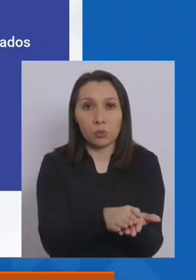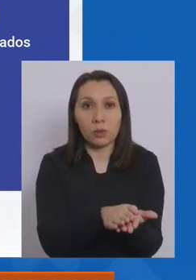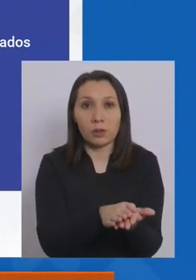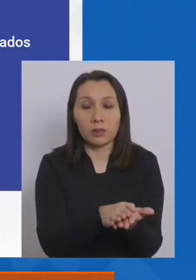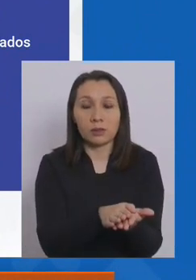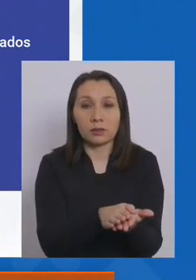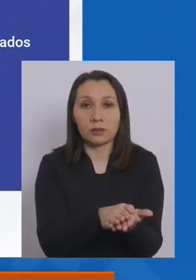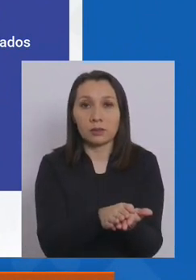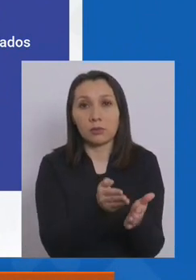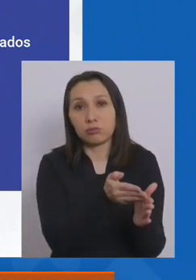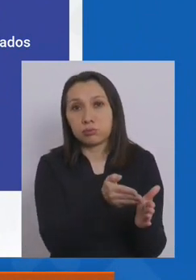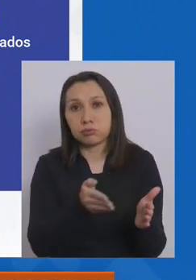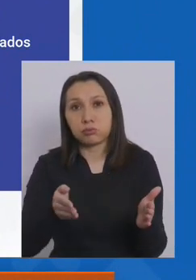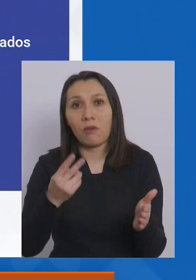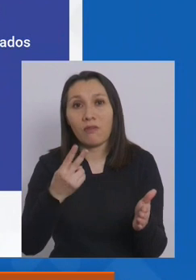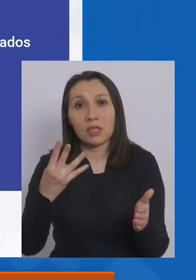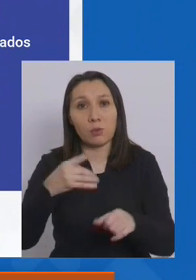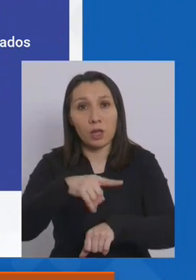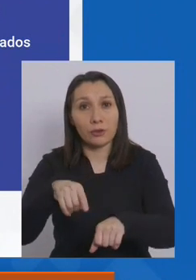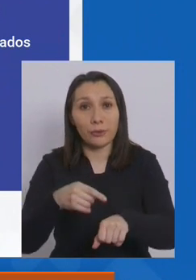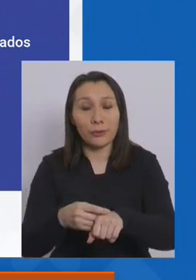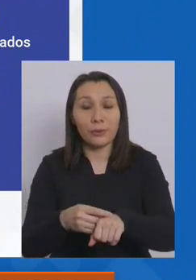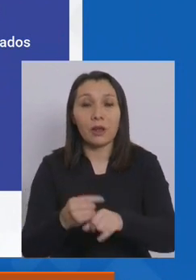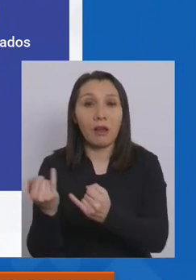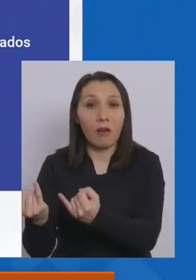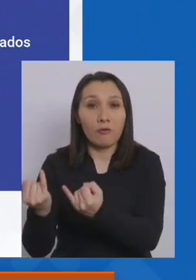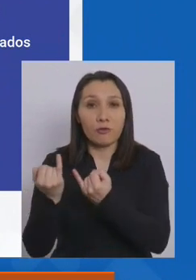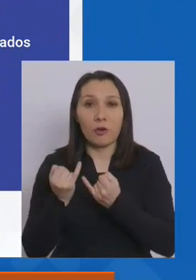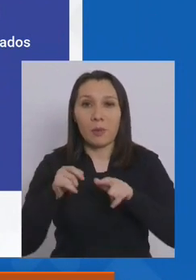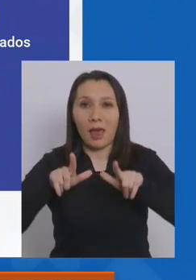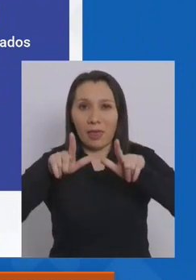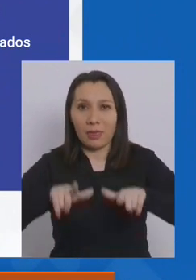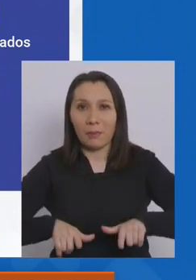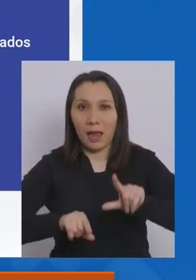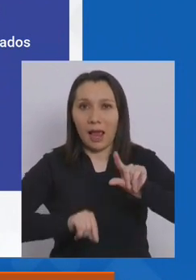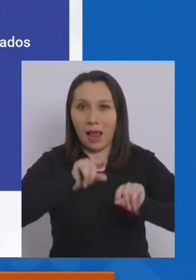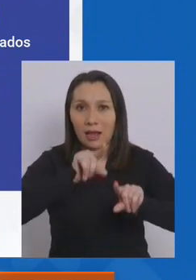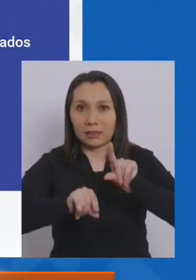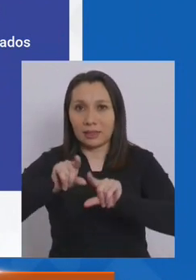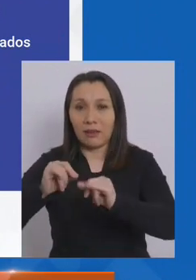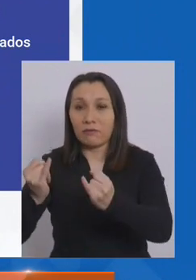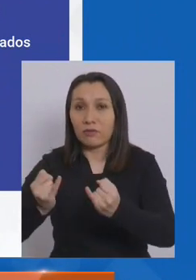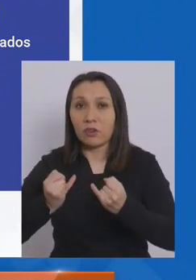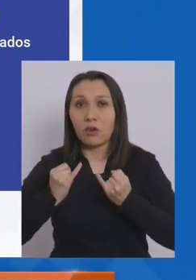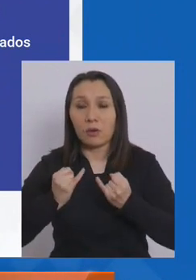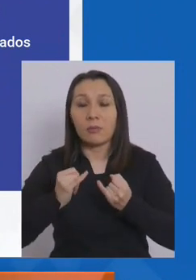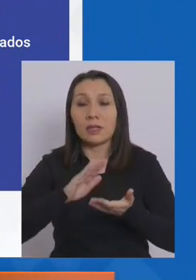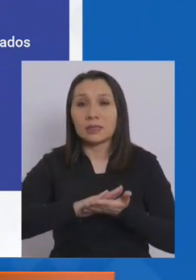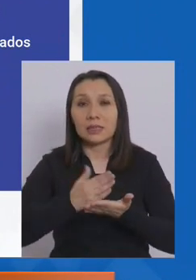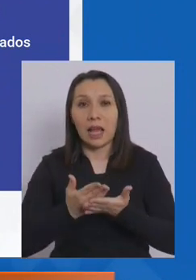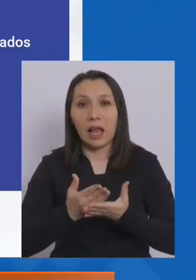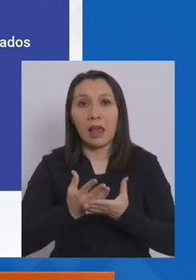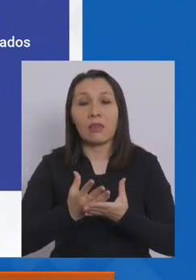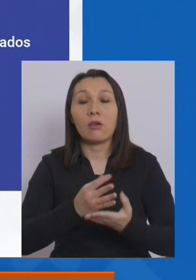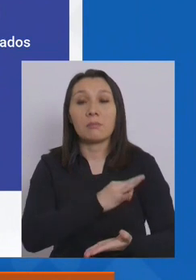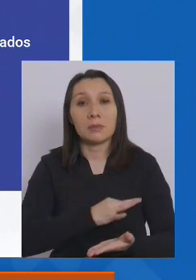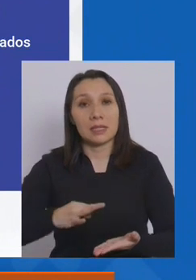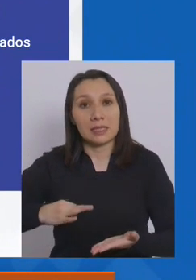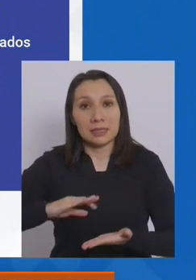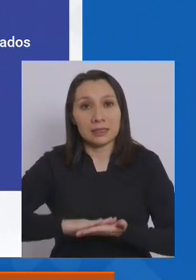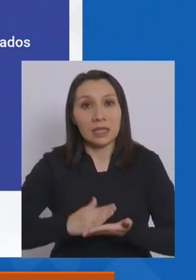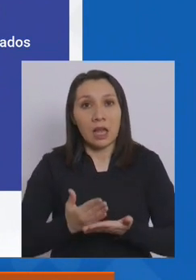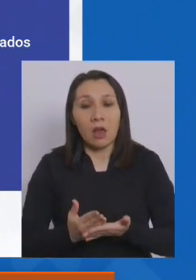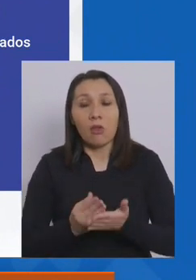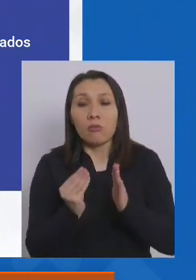durante las últimas 24 horas, informadas por el Departamento de Estadísticas e Información de Salud del Ministerio de Salud,